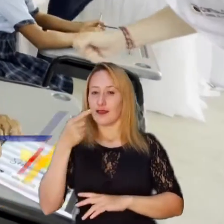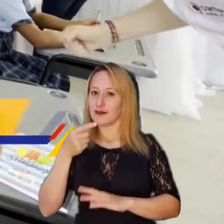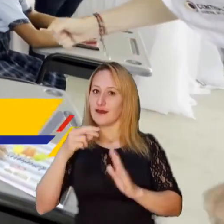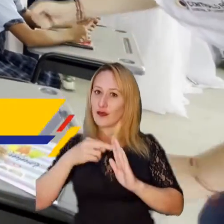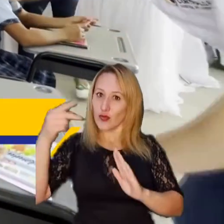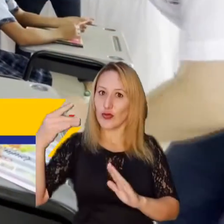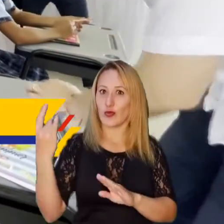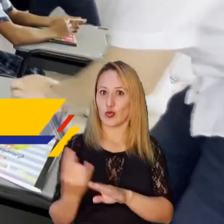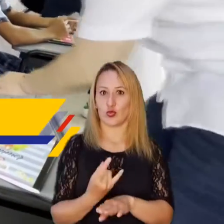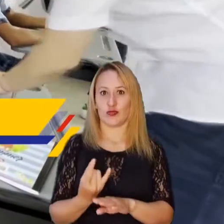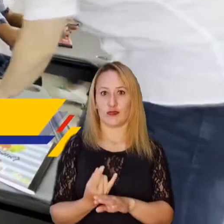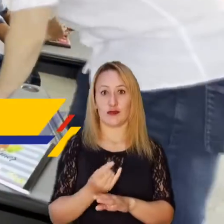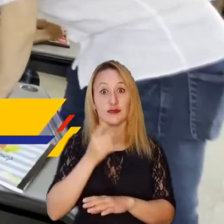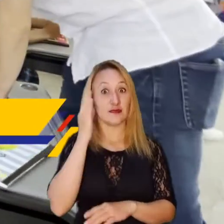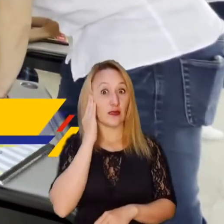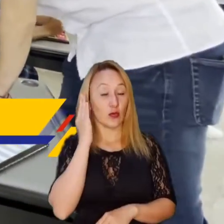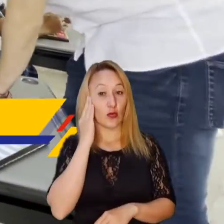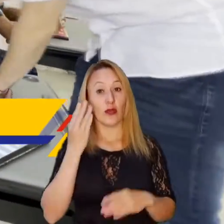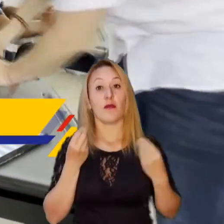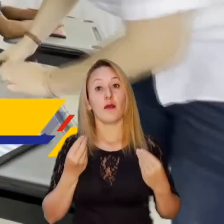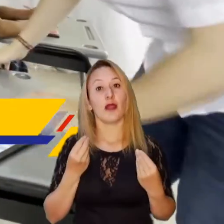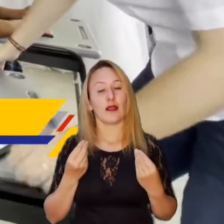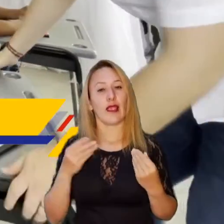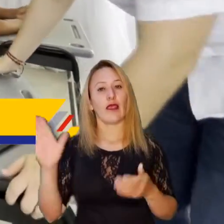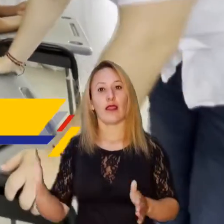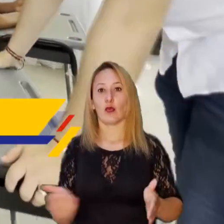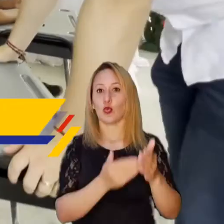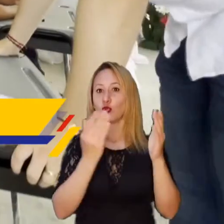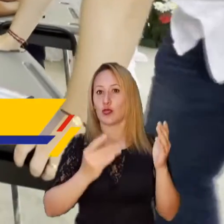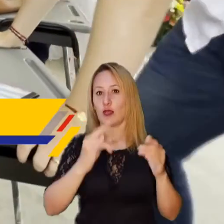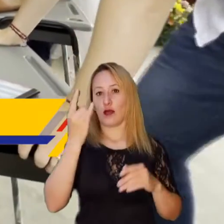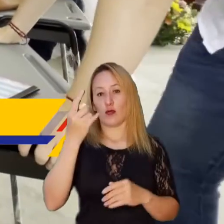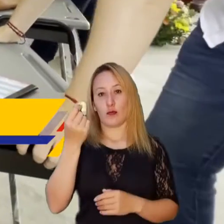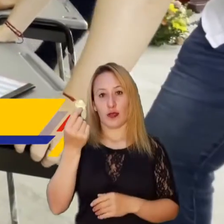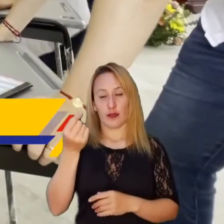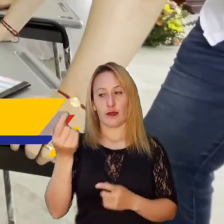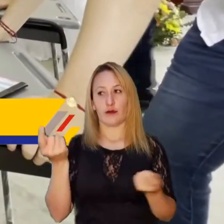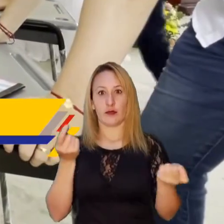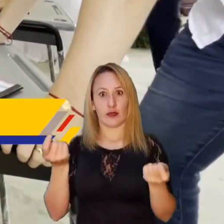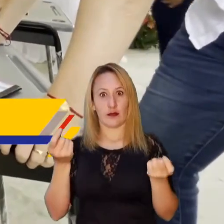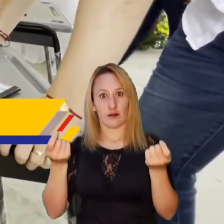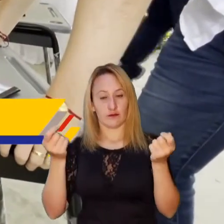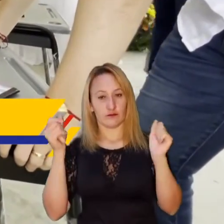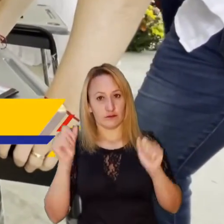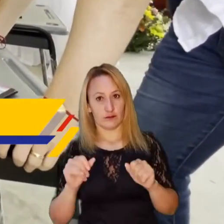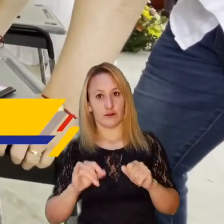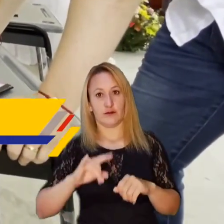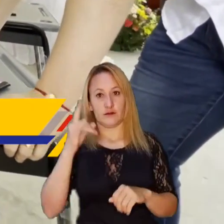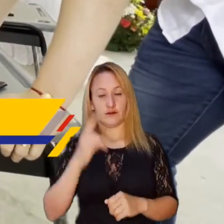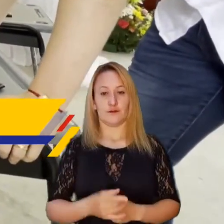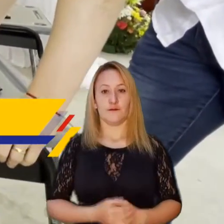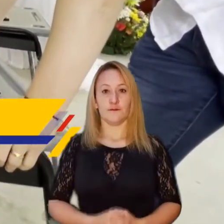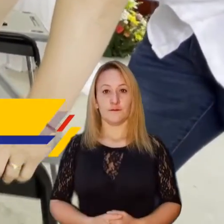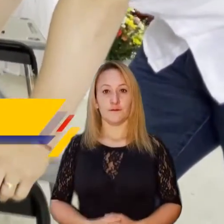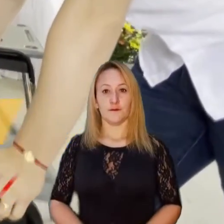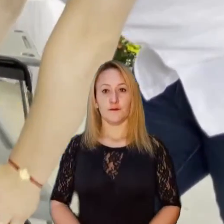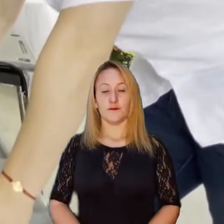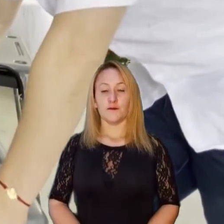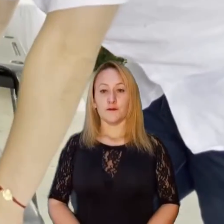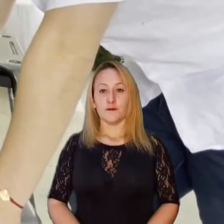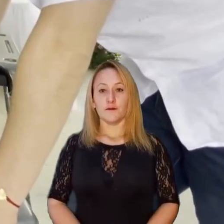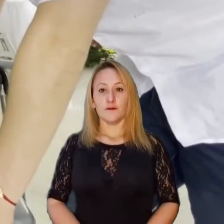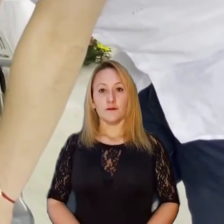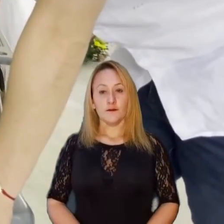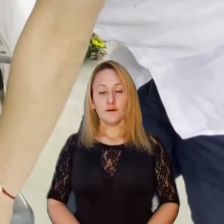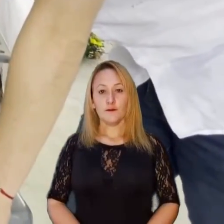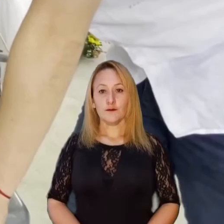Córdoba es que los ciudadanos utilicen la tecnología, es decir, sus celulares, para denunciar los malos manejos en los recursos públicos que detecten en